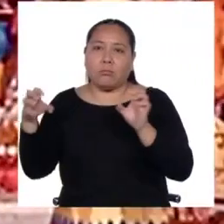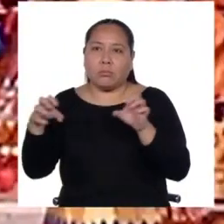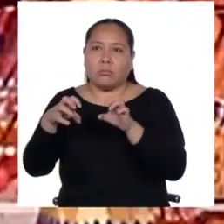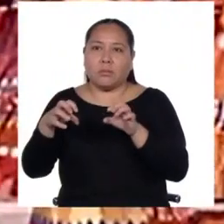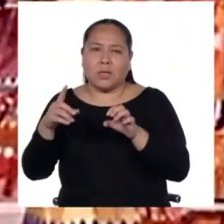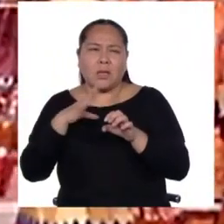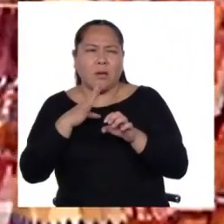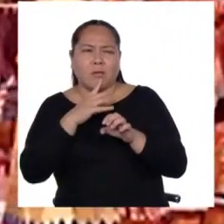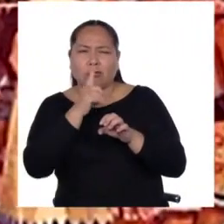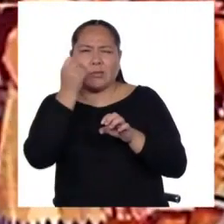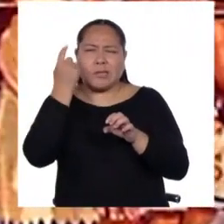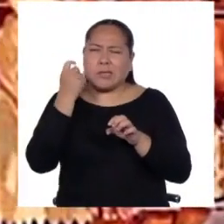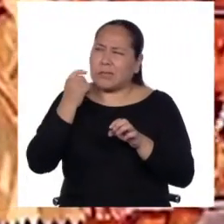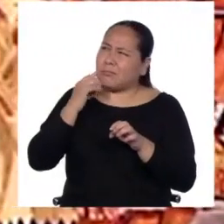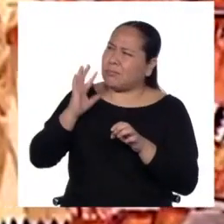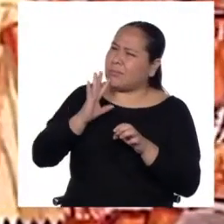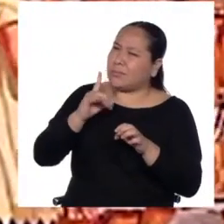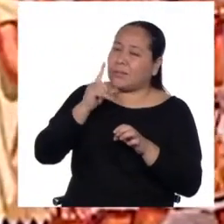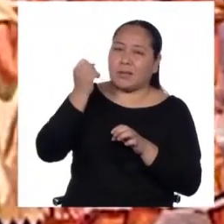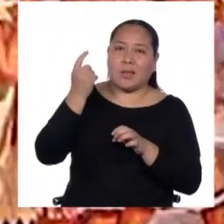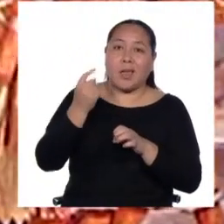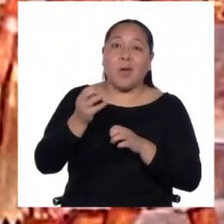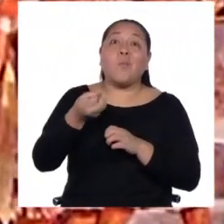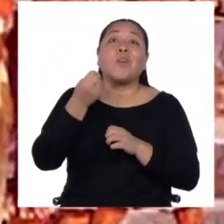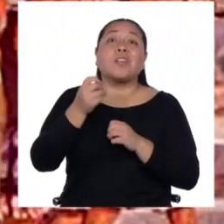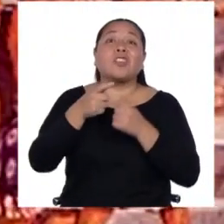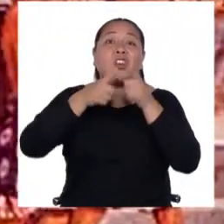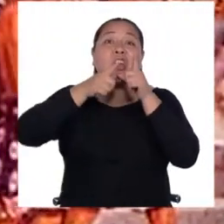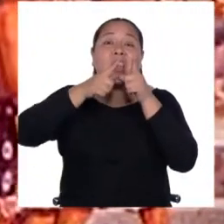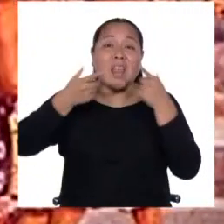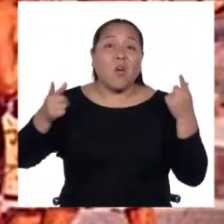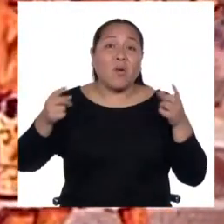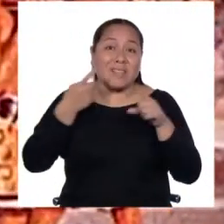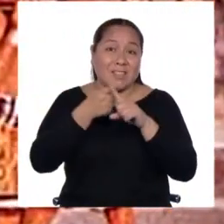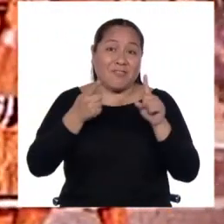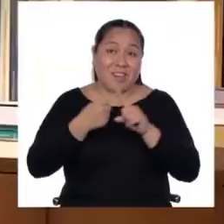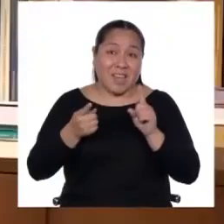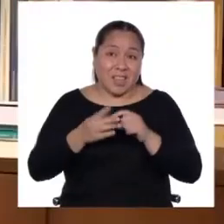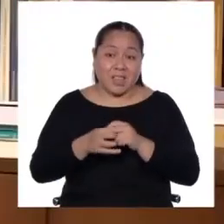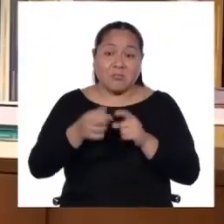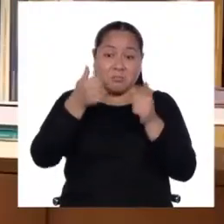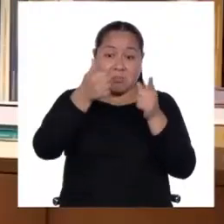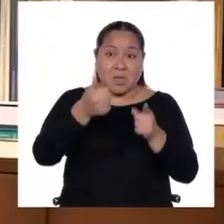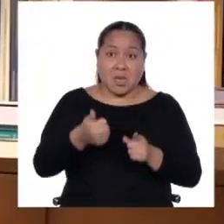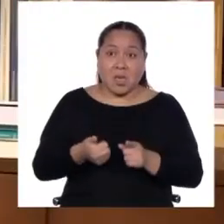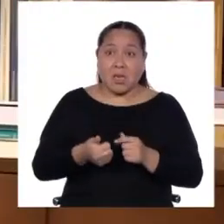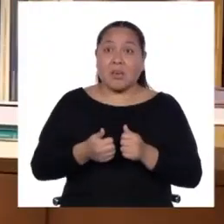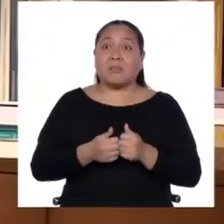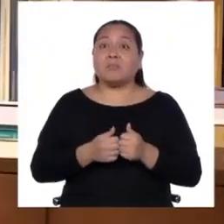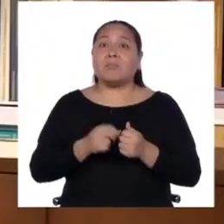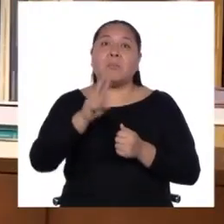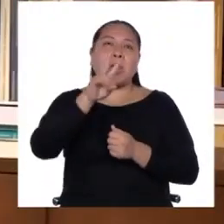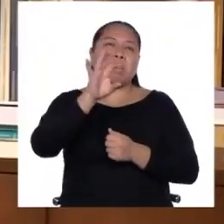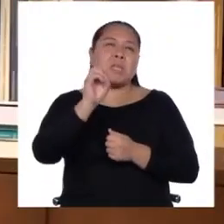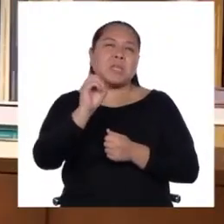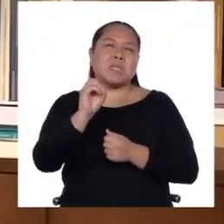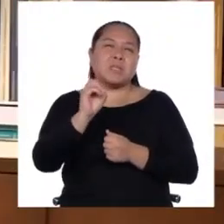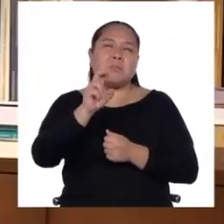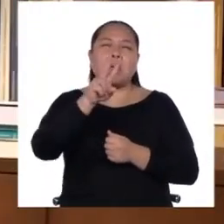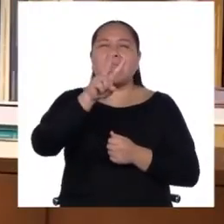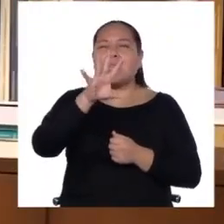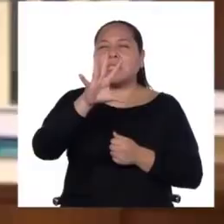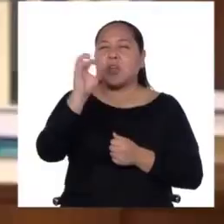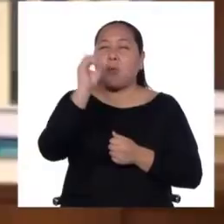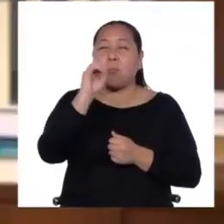entenderse ciertamente, porque estamos hablando de dos lenguas diferentes, con un buen léxico compartido, un 25% del léxico